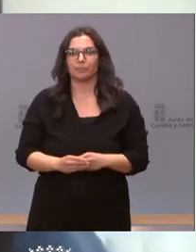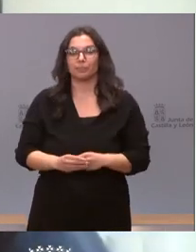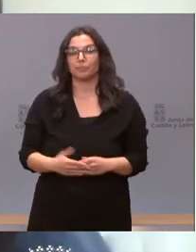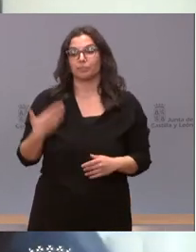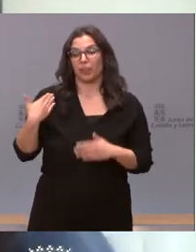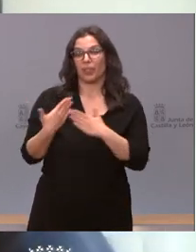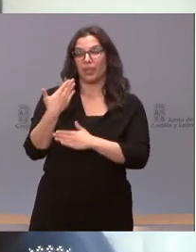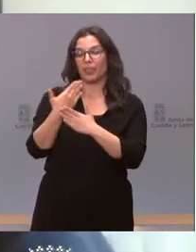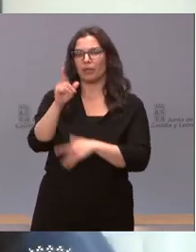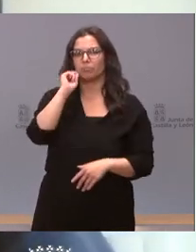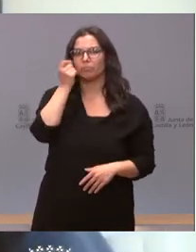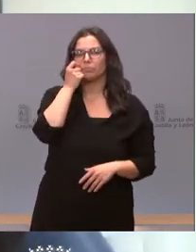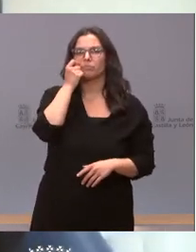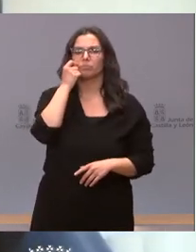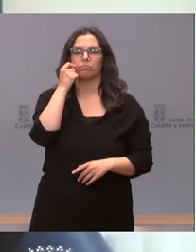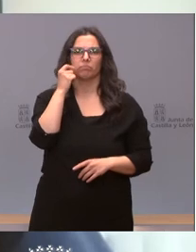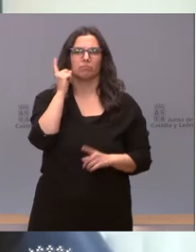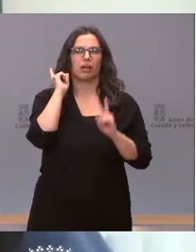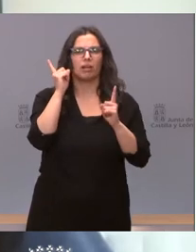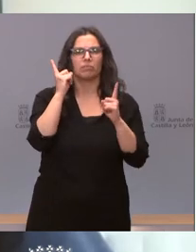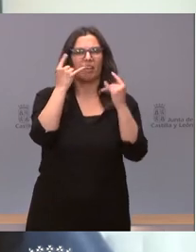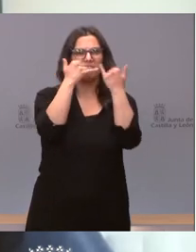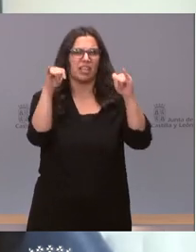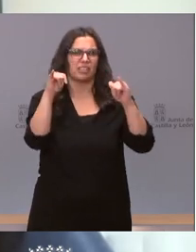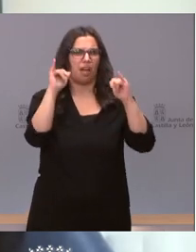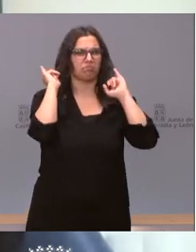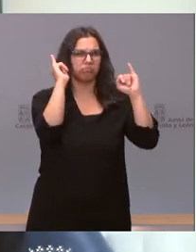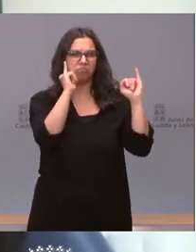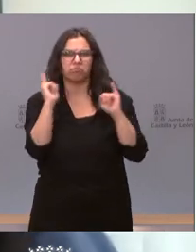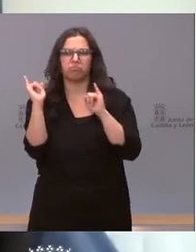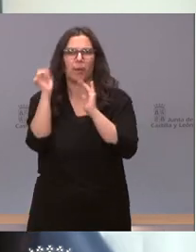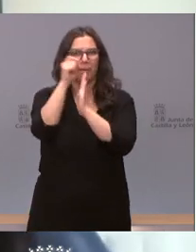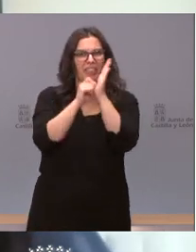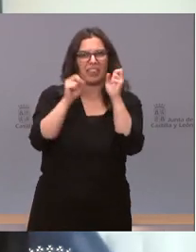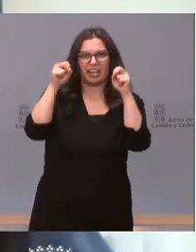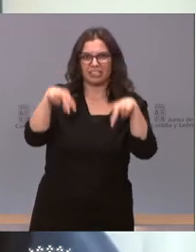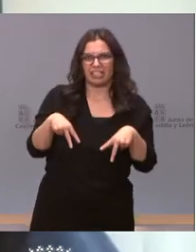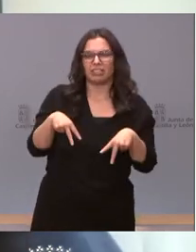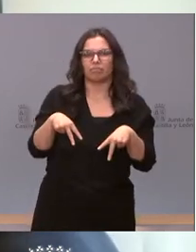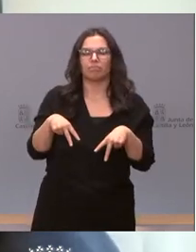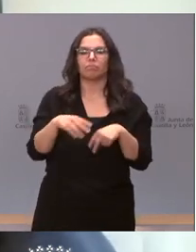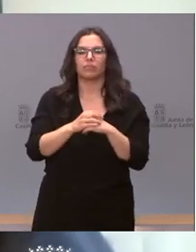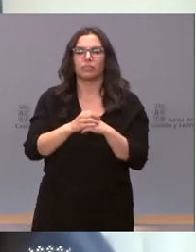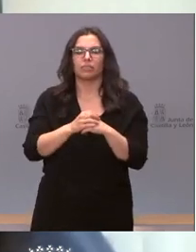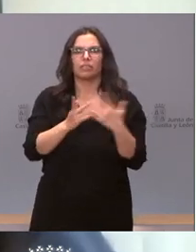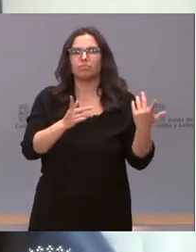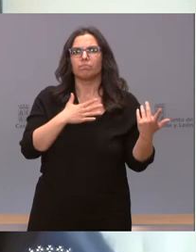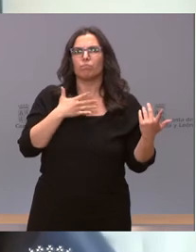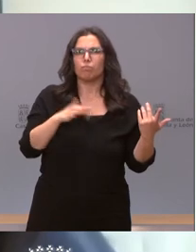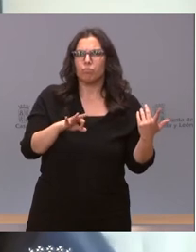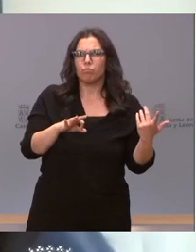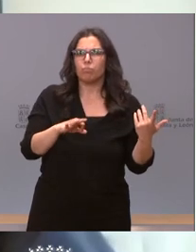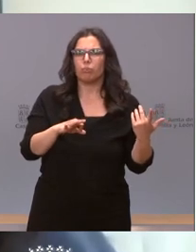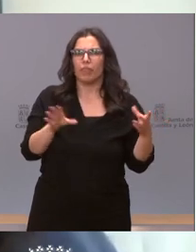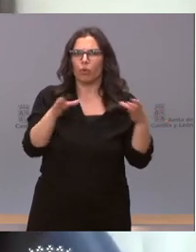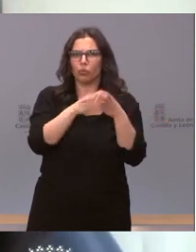días se han conocido casos de fiestas en locales incumpliendo las medidas que han derivado en la necesidad de hacer privados ¿estaría dispuesta a la Junta a